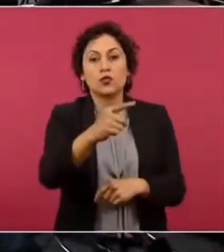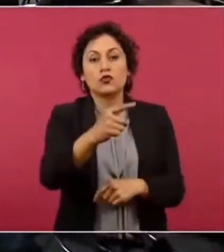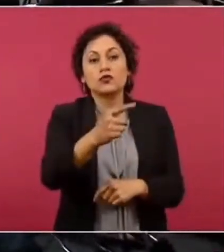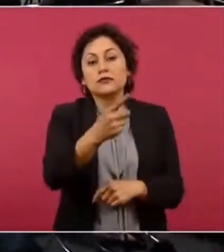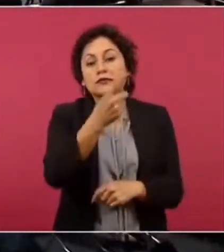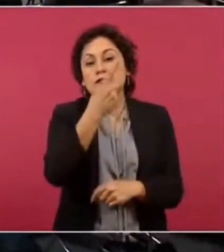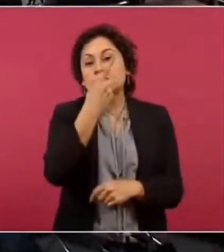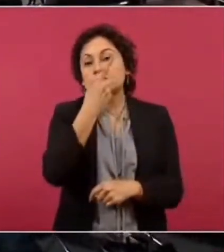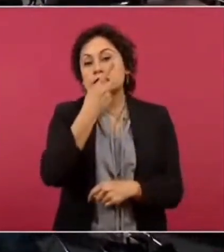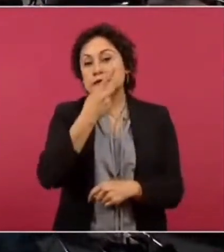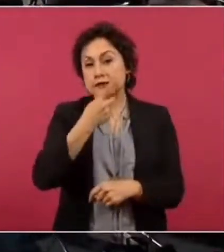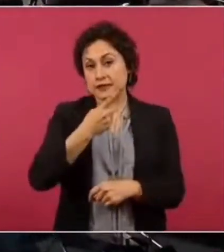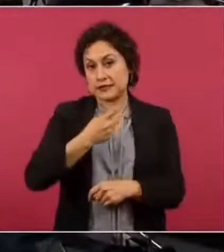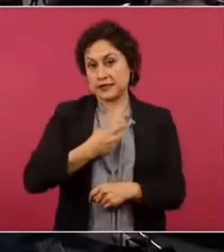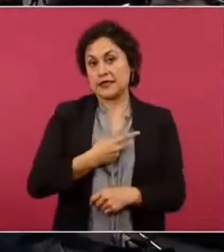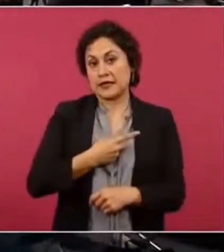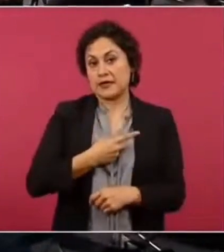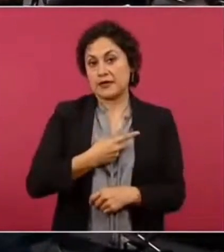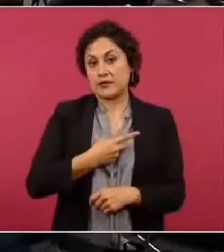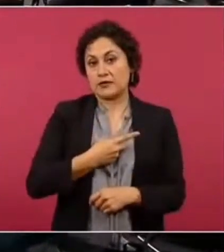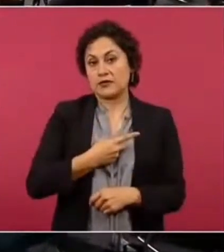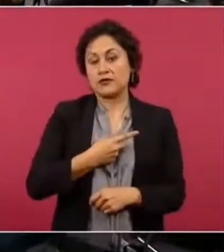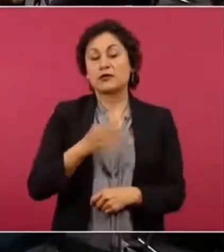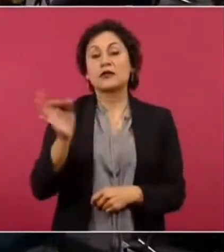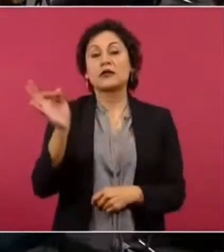iban a entregar los cuerpos.